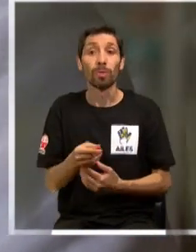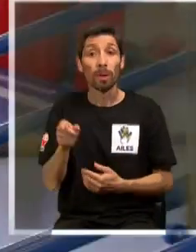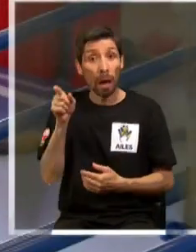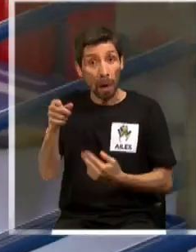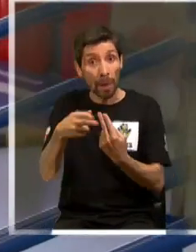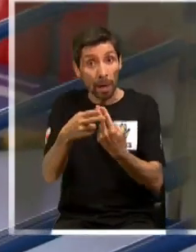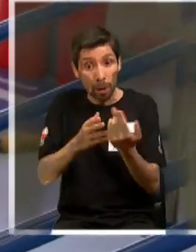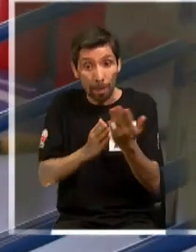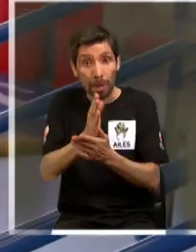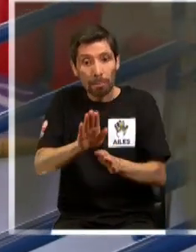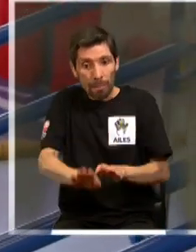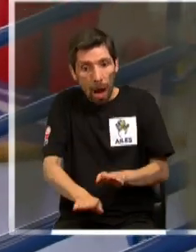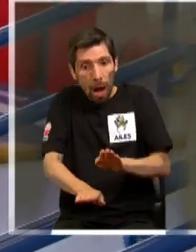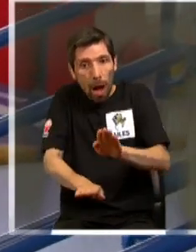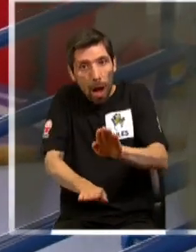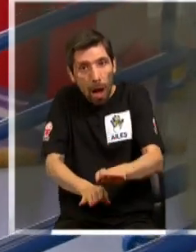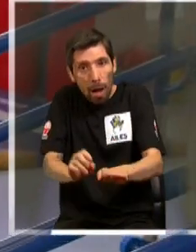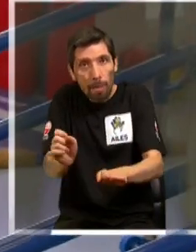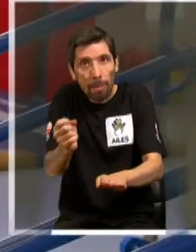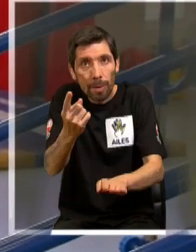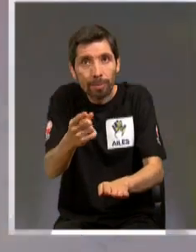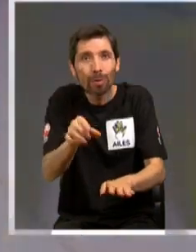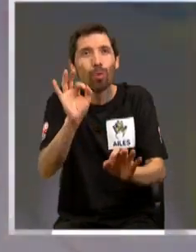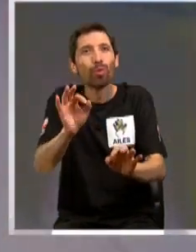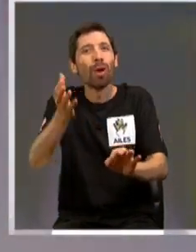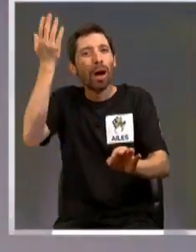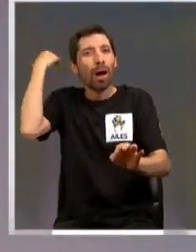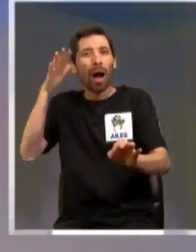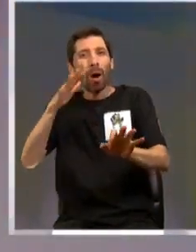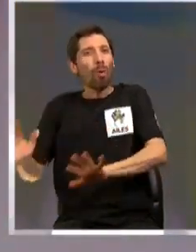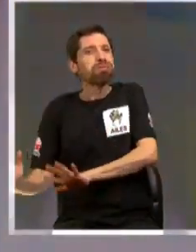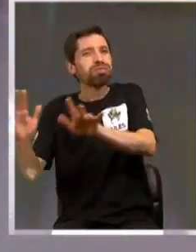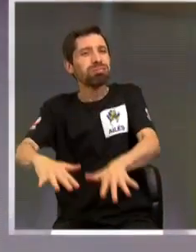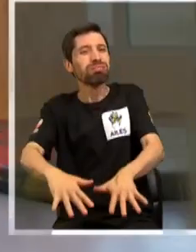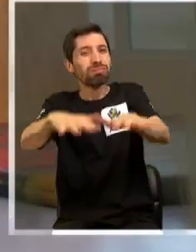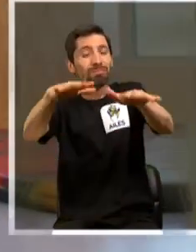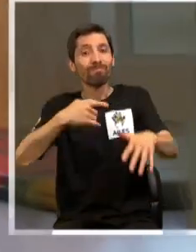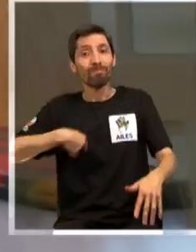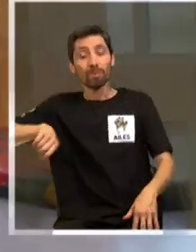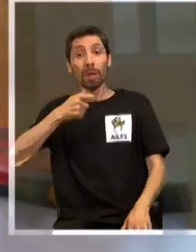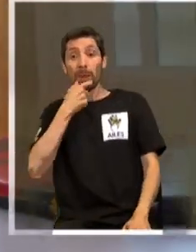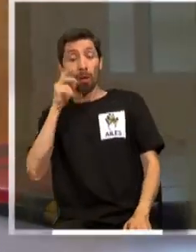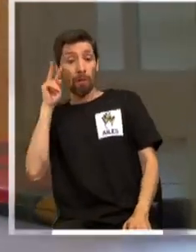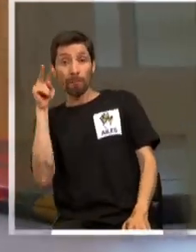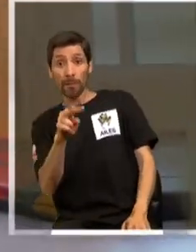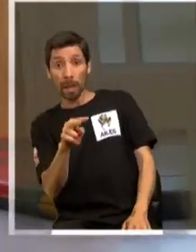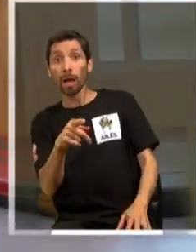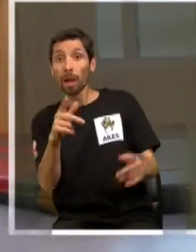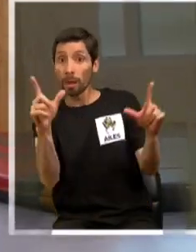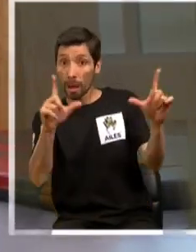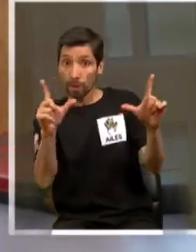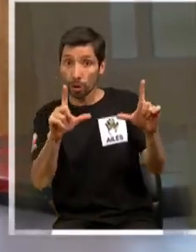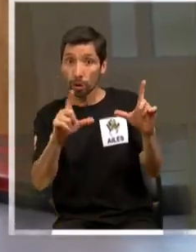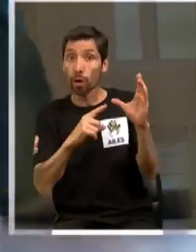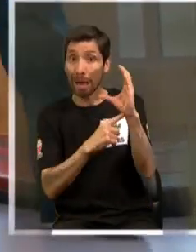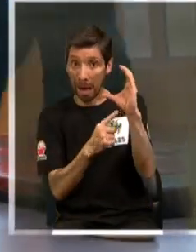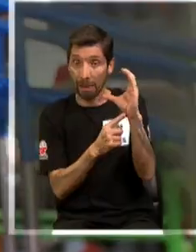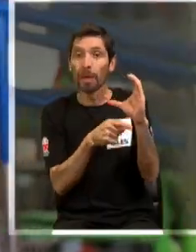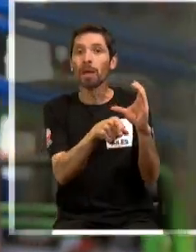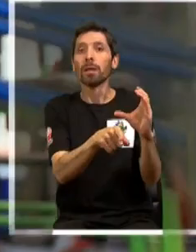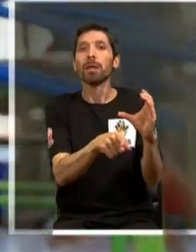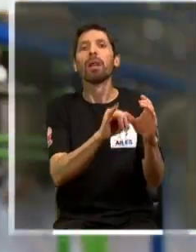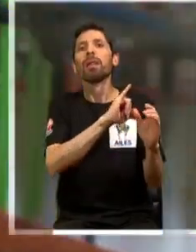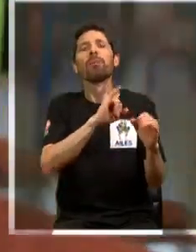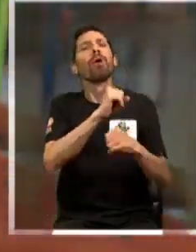pasitos. En la teletón que se inundó, lamentablemente. Nosotros la veíamos en Mendoza por televisión, por cable. Y después que